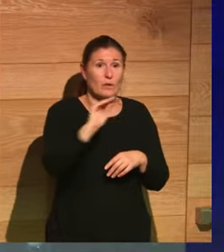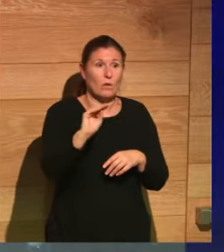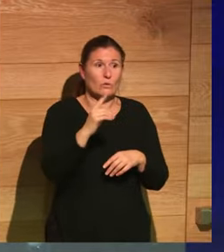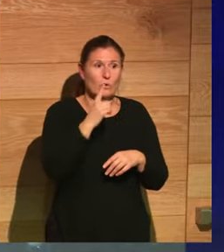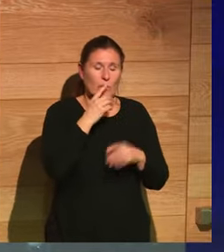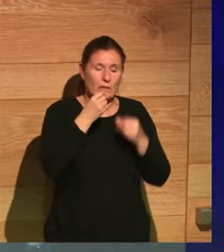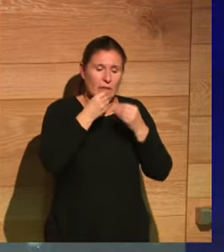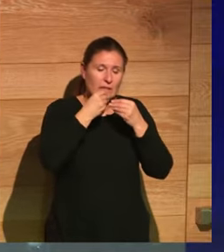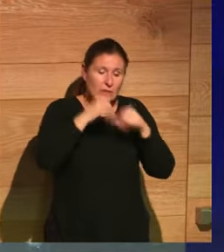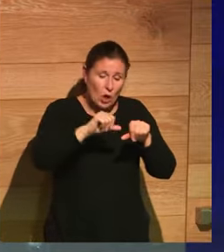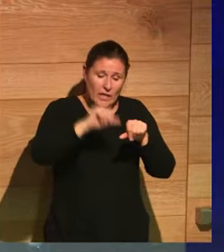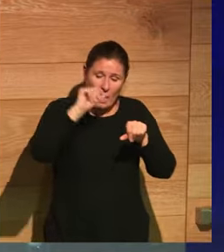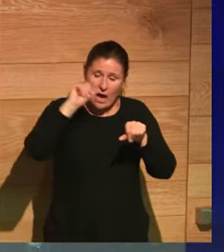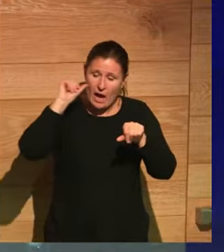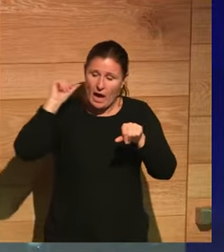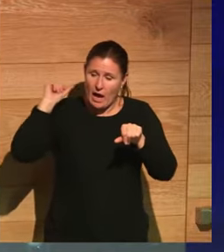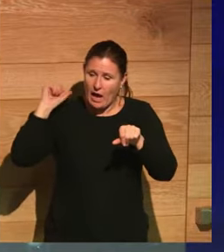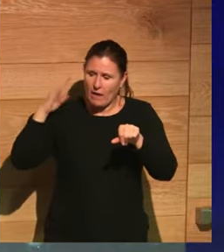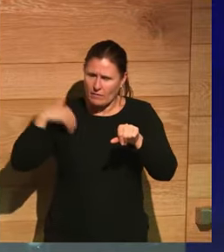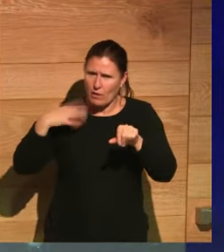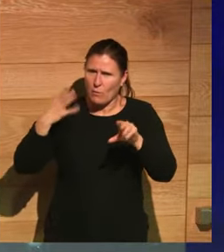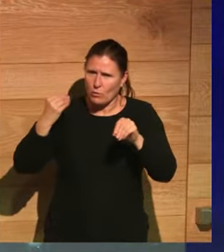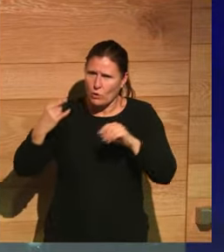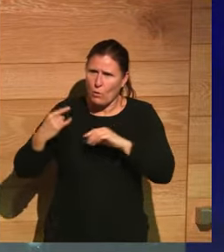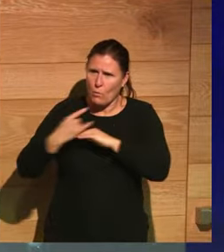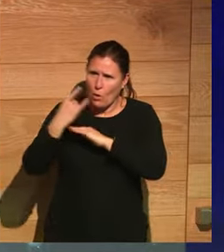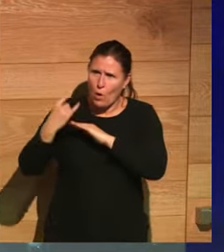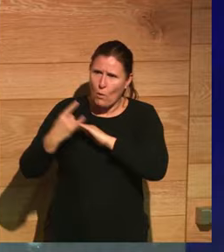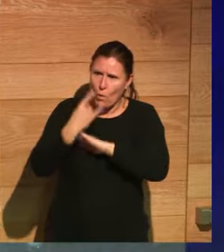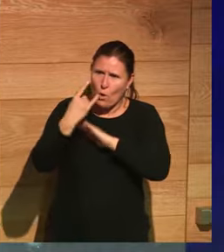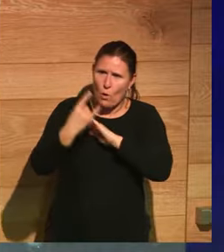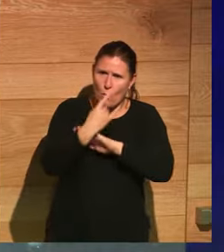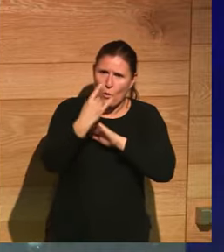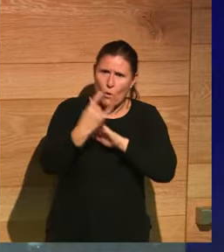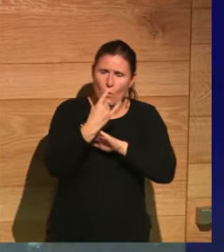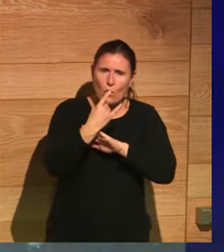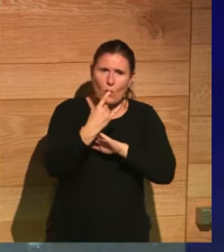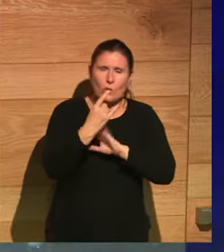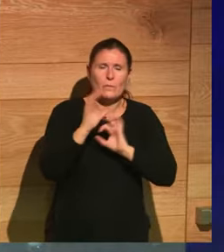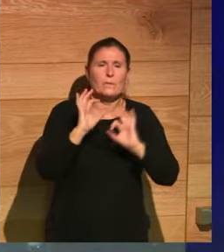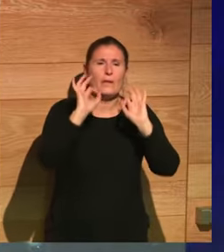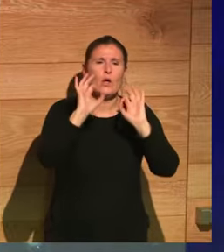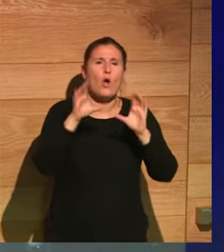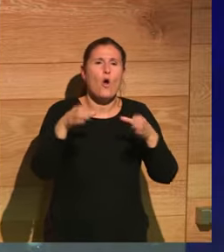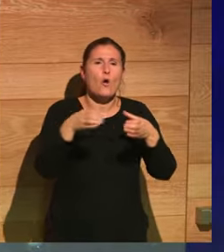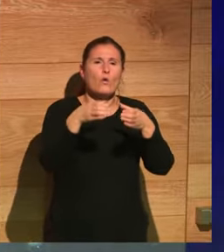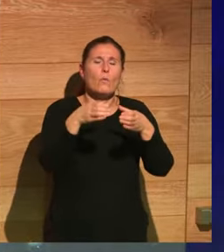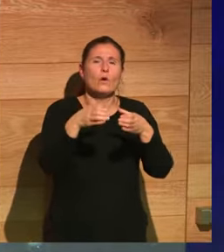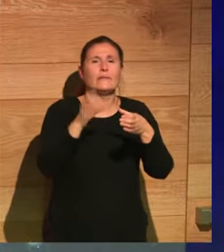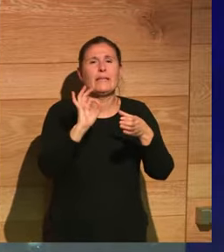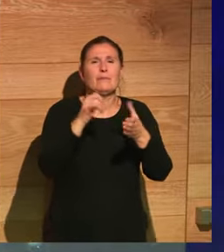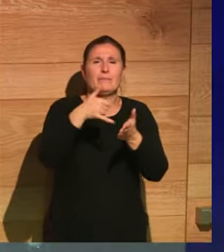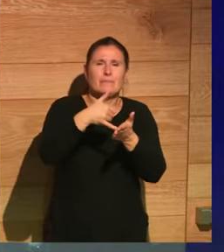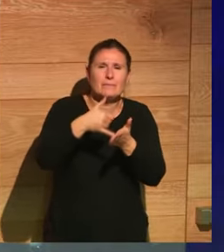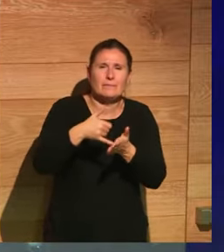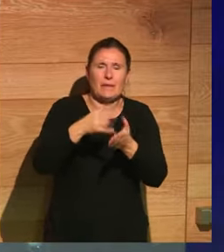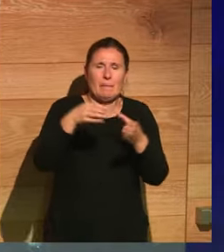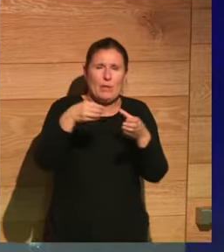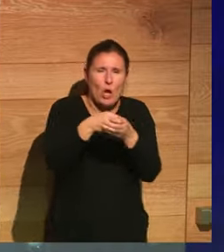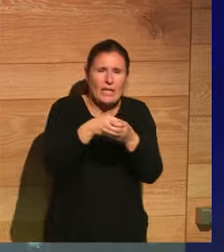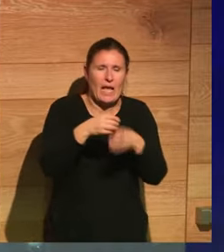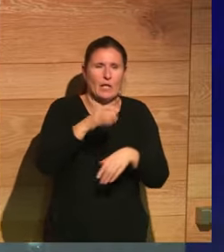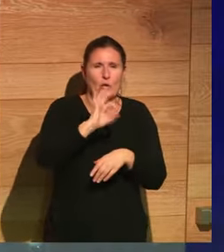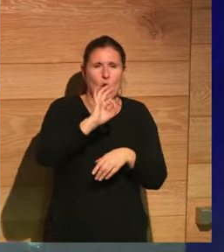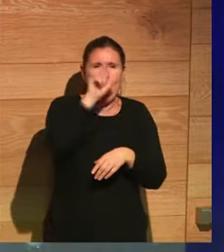través de la historia hemos visto mucho bulo sobre grupos un poquito desfavorecidos, minorías,